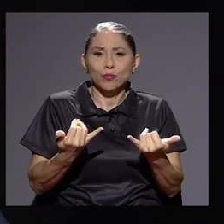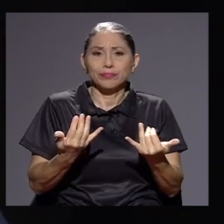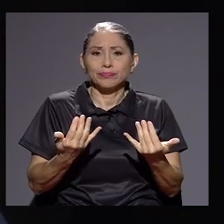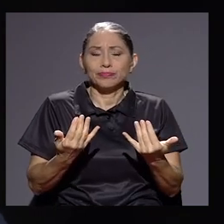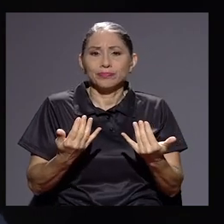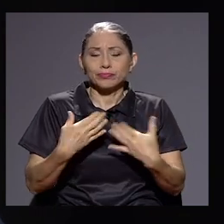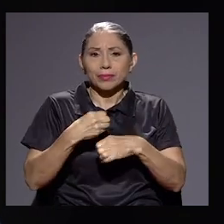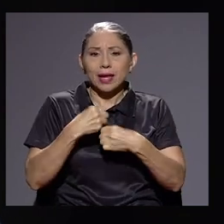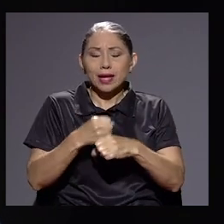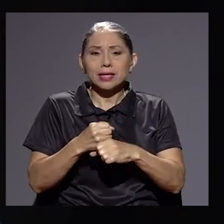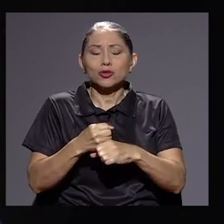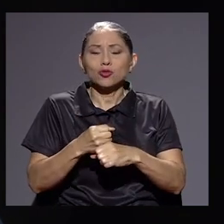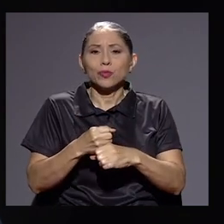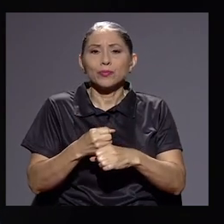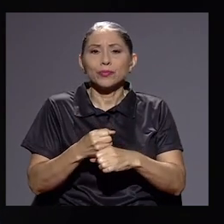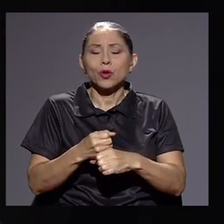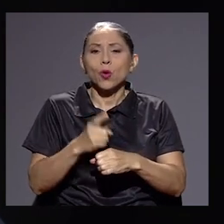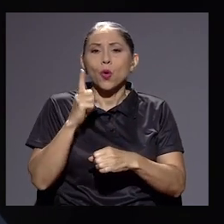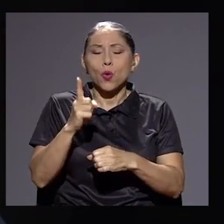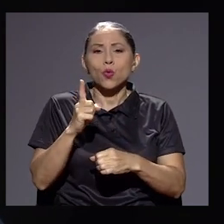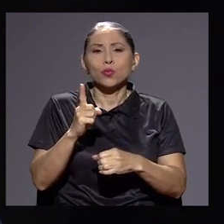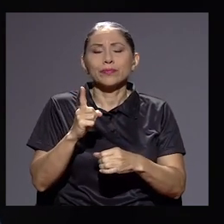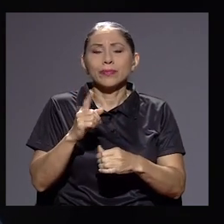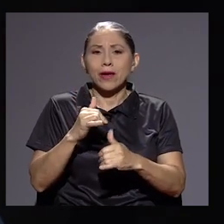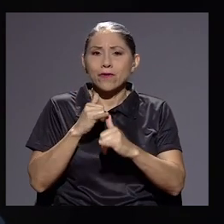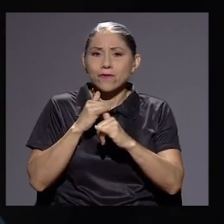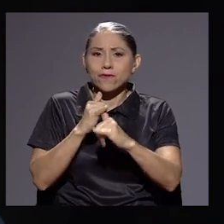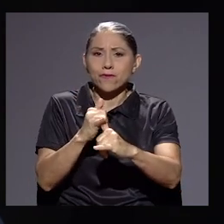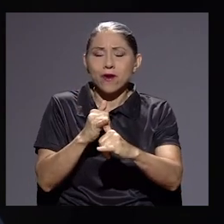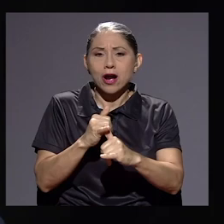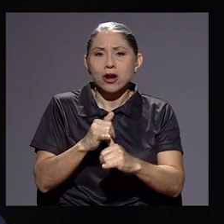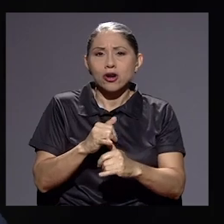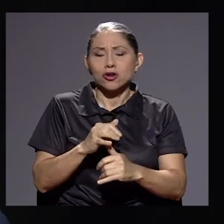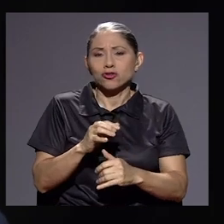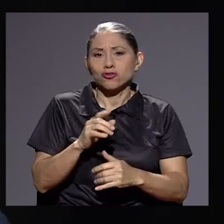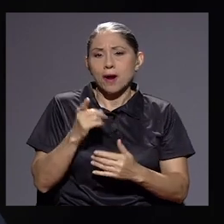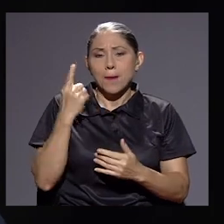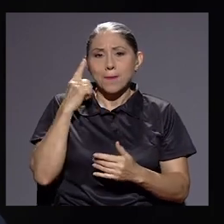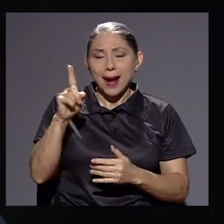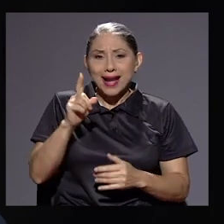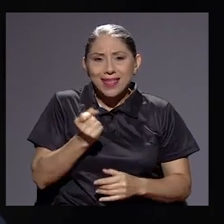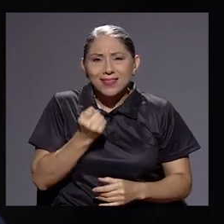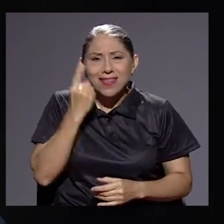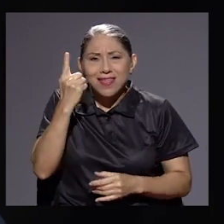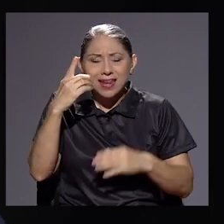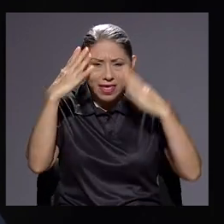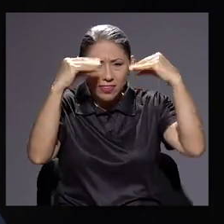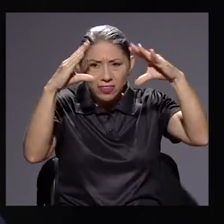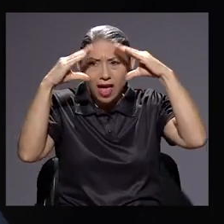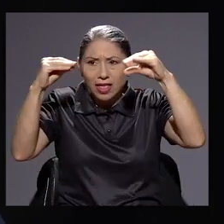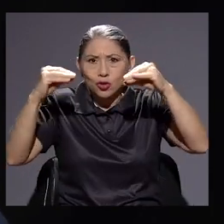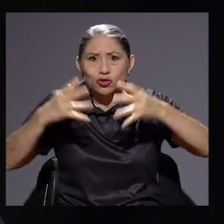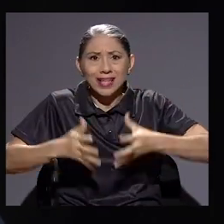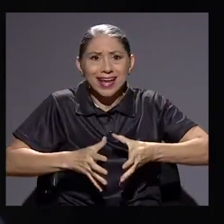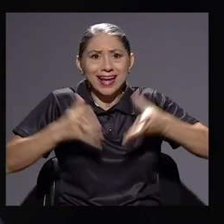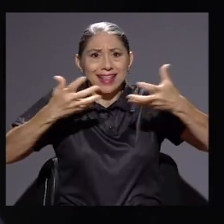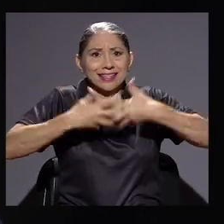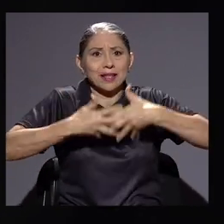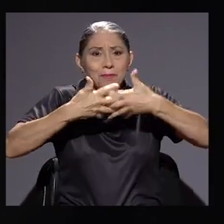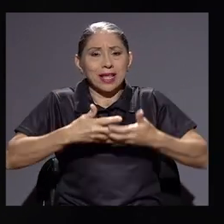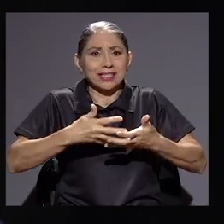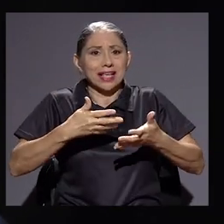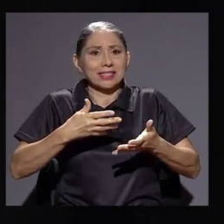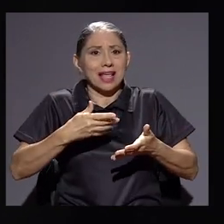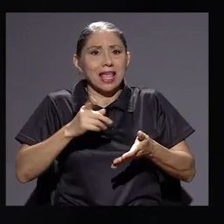para poder entender un poco los datos de los grandes contribuyentes, pero que también hay un antecedente anterior.